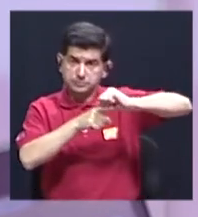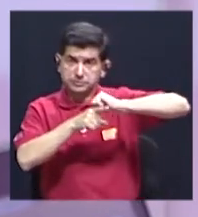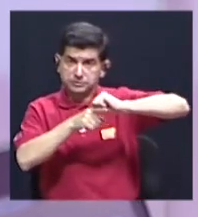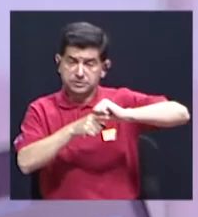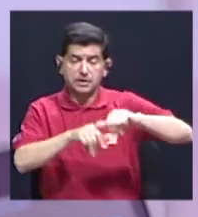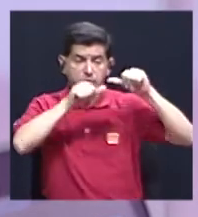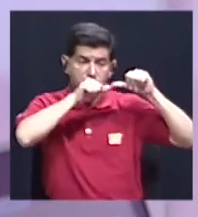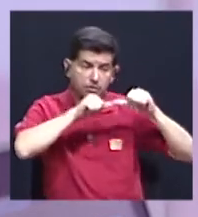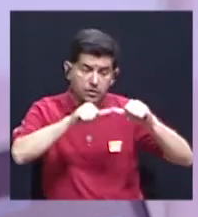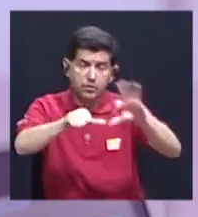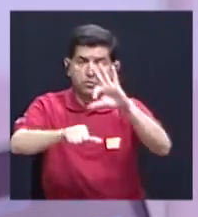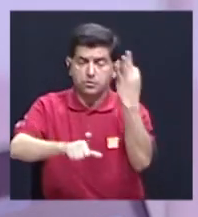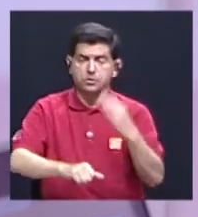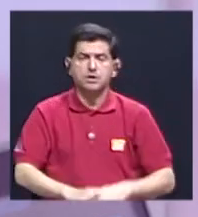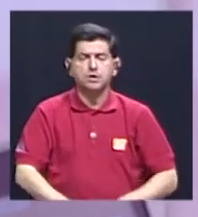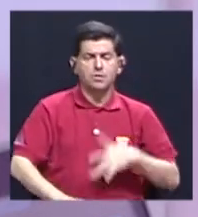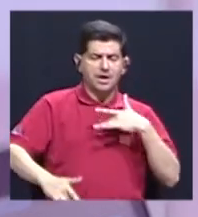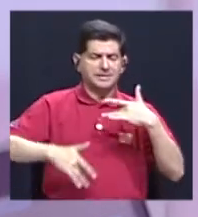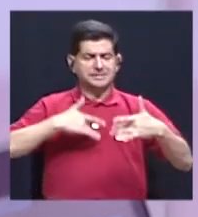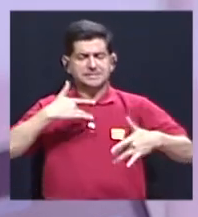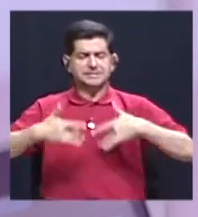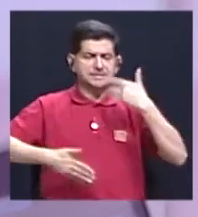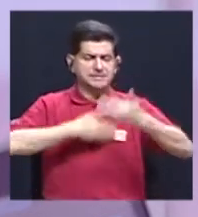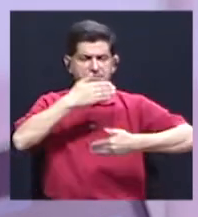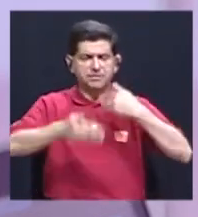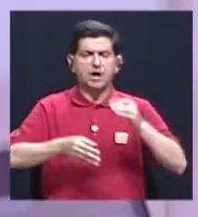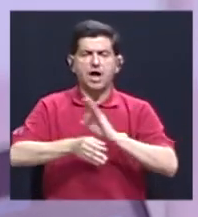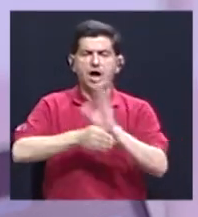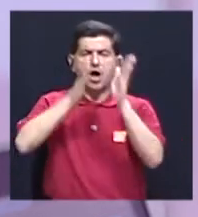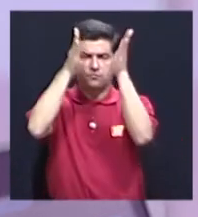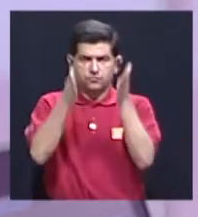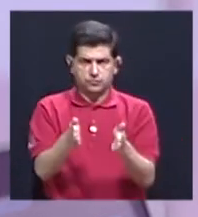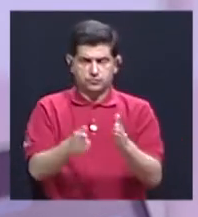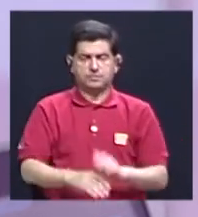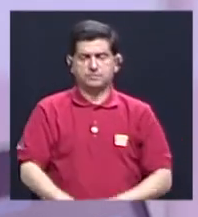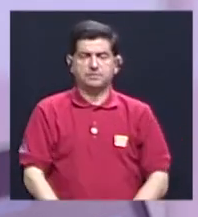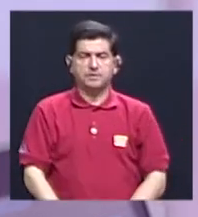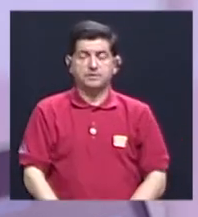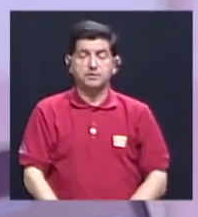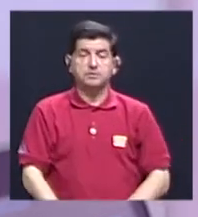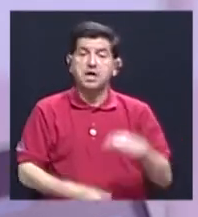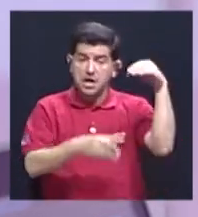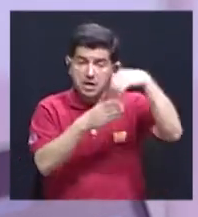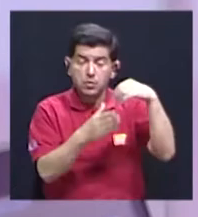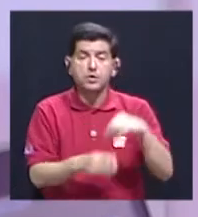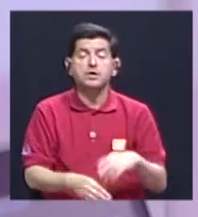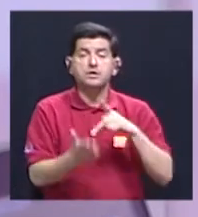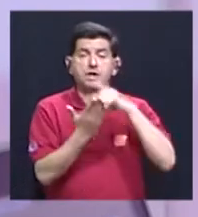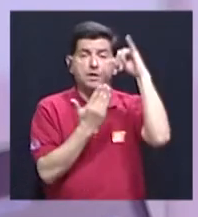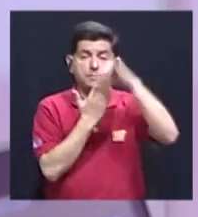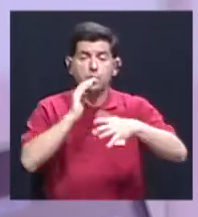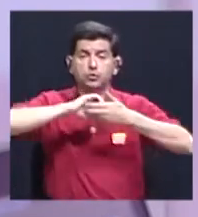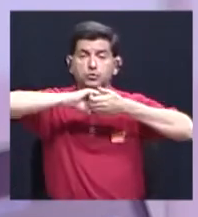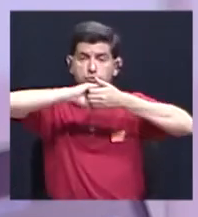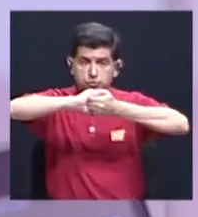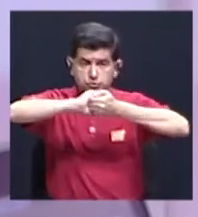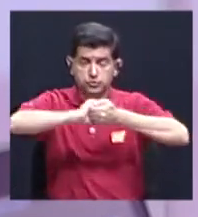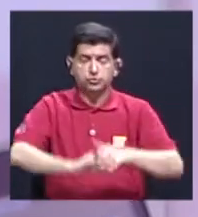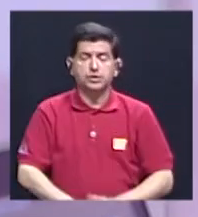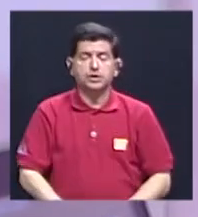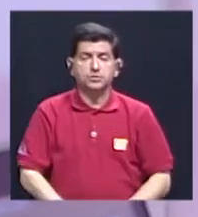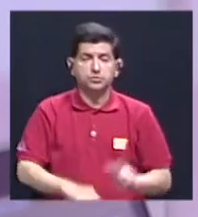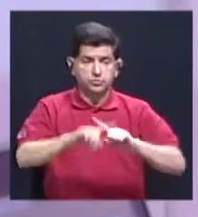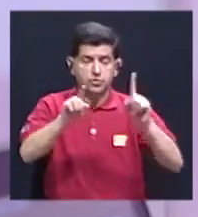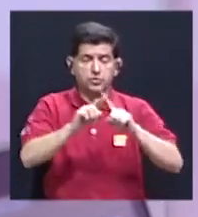continua, una sensibilización de los funcionarios, inclusive proyectos de cooperación con aliados